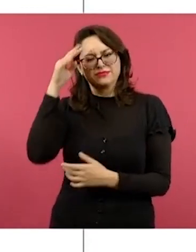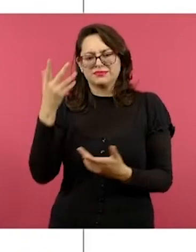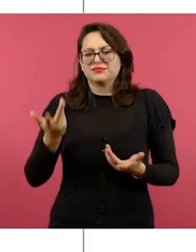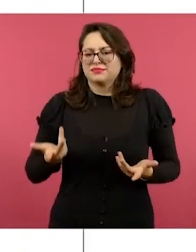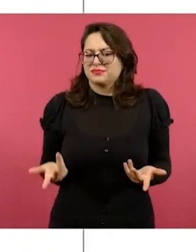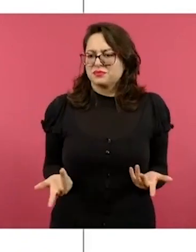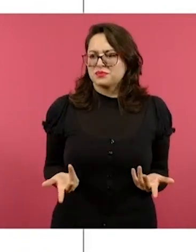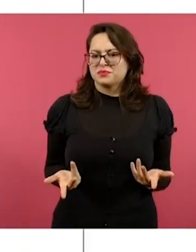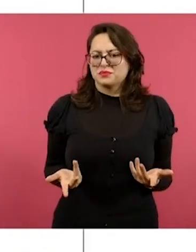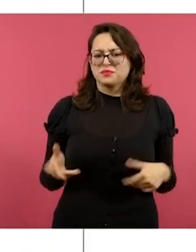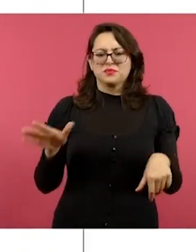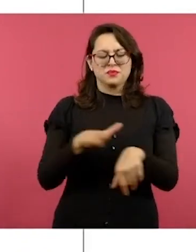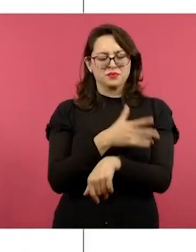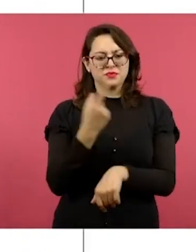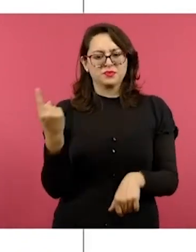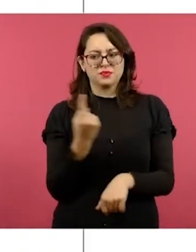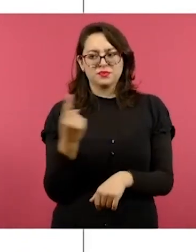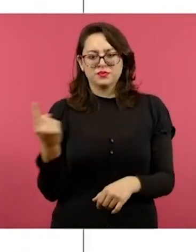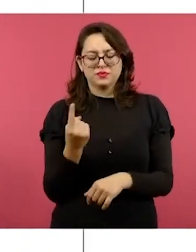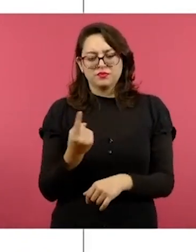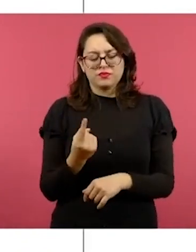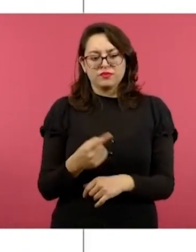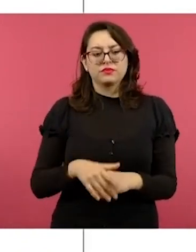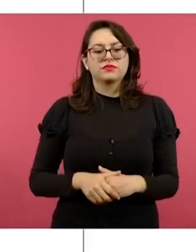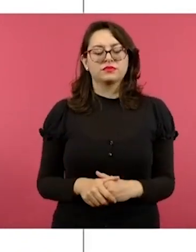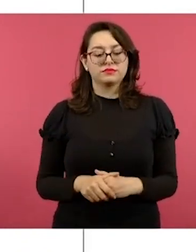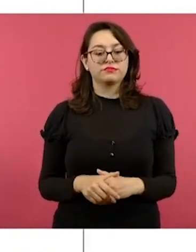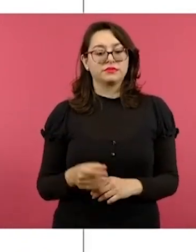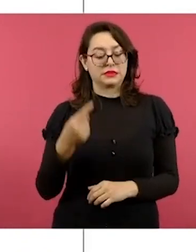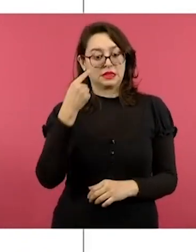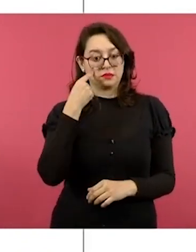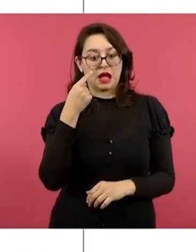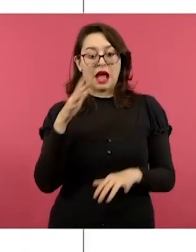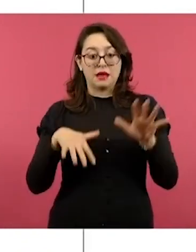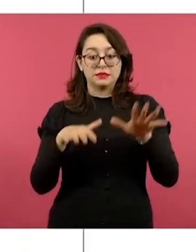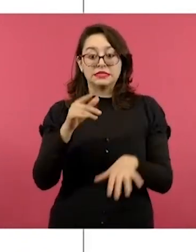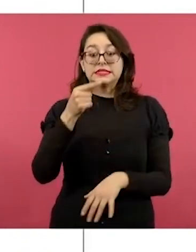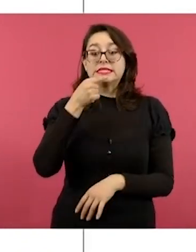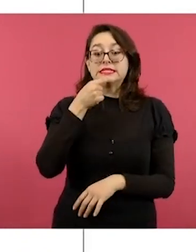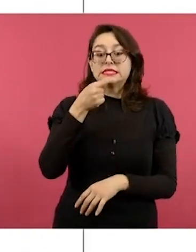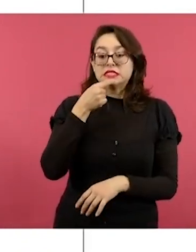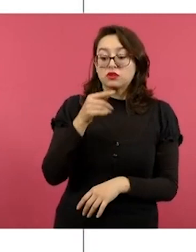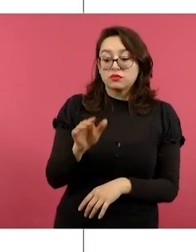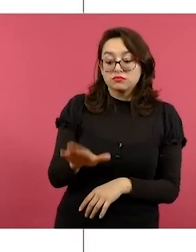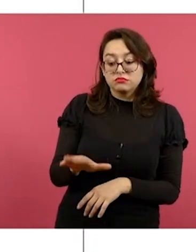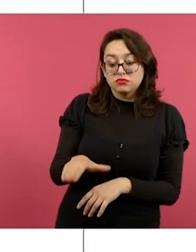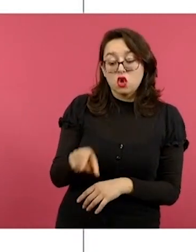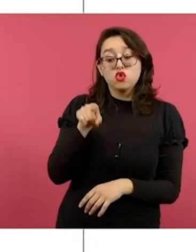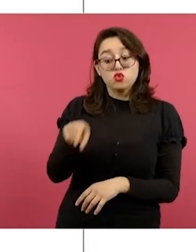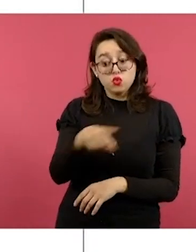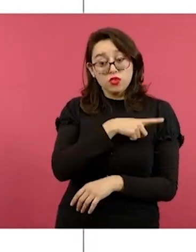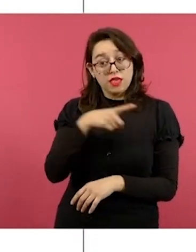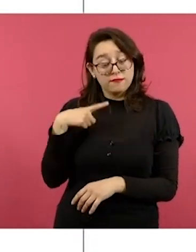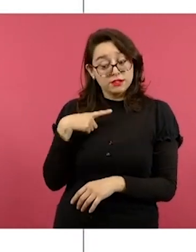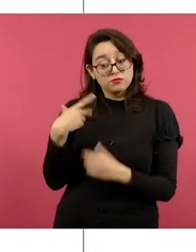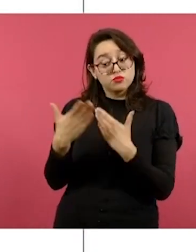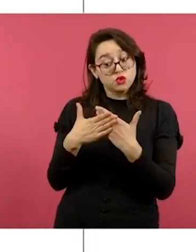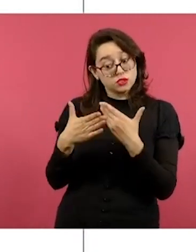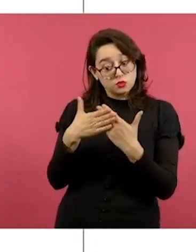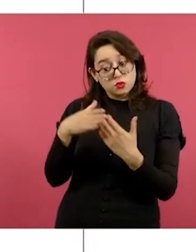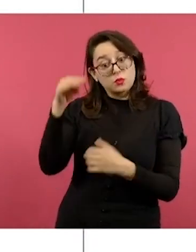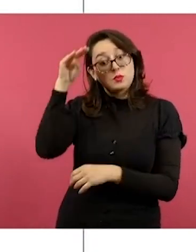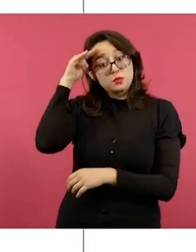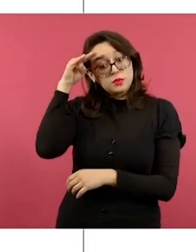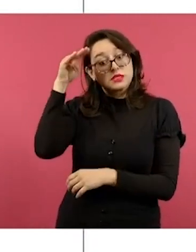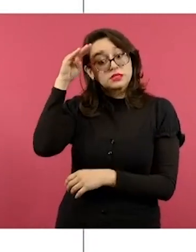próxima vez? Porque si nosotros hacemos un pequeño llamado de atención al niño con esas cuatro palabras, él lo recordará. En este